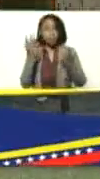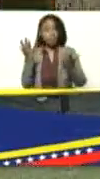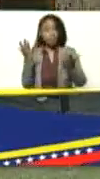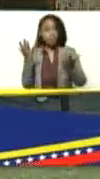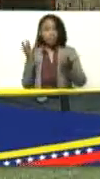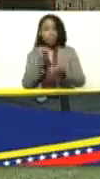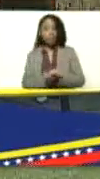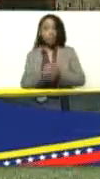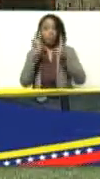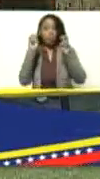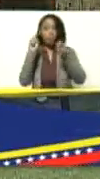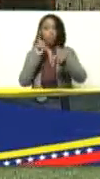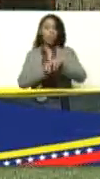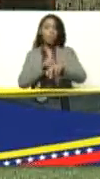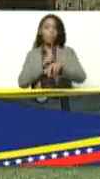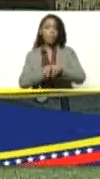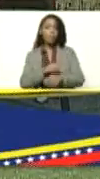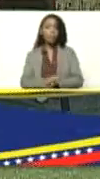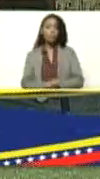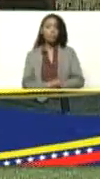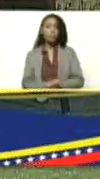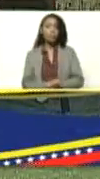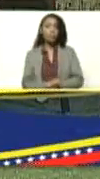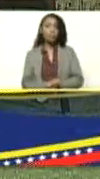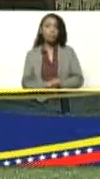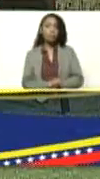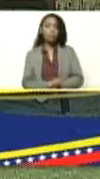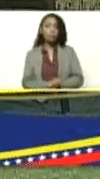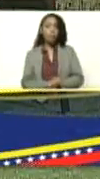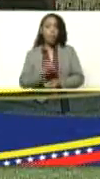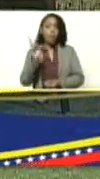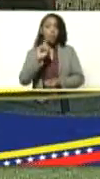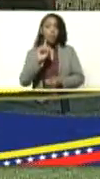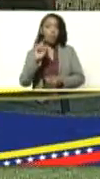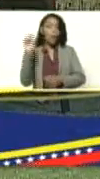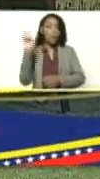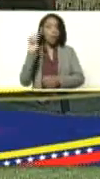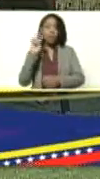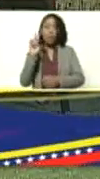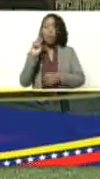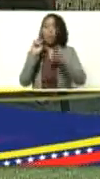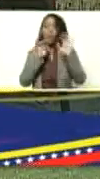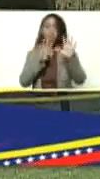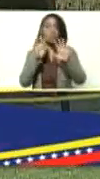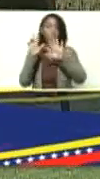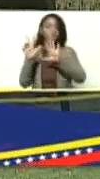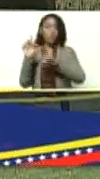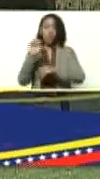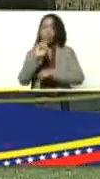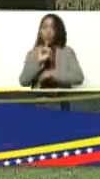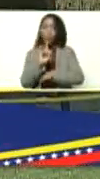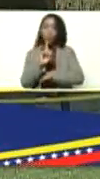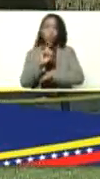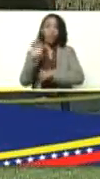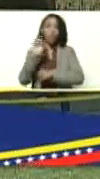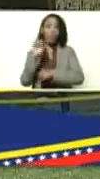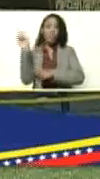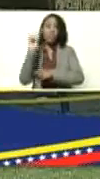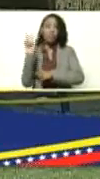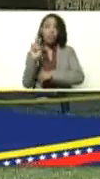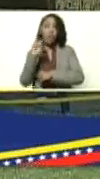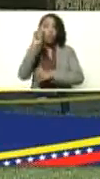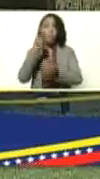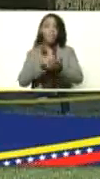es una nueva época no es la Venezuela del 98 no es la Venezuela del